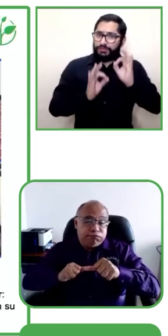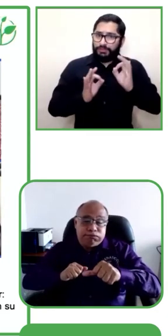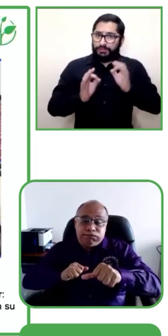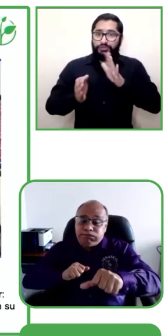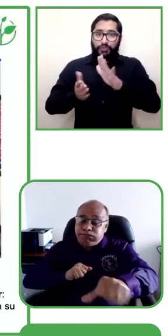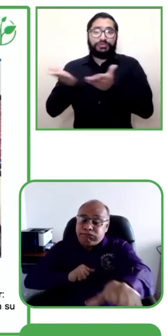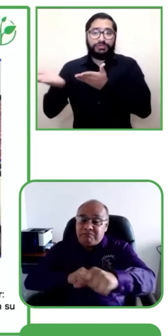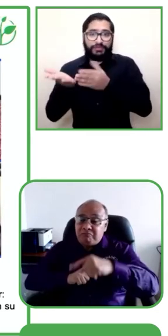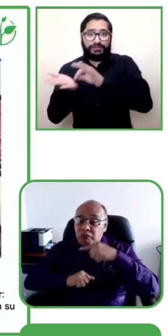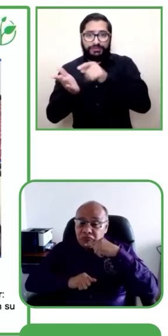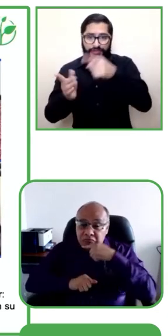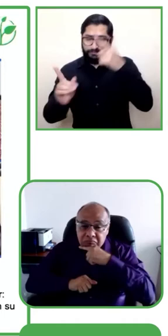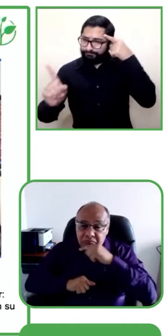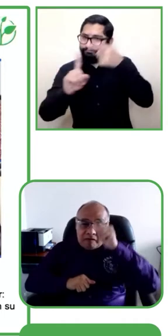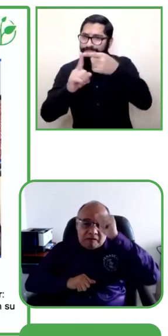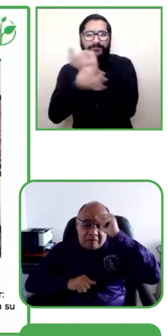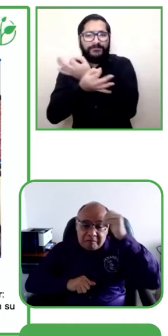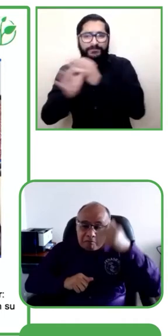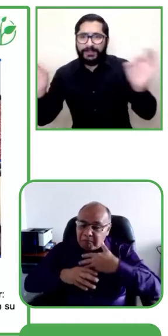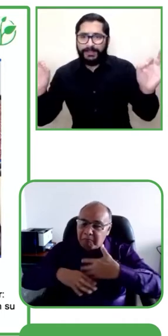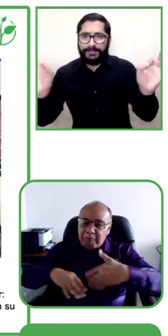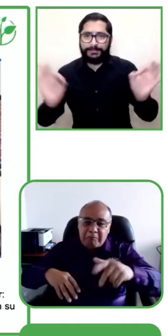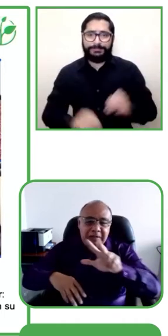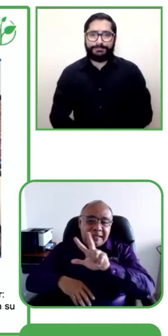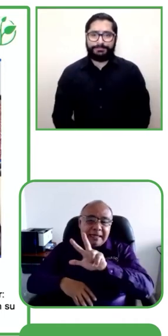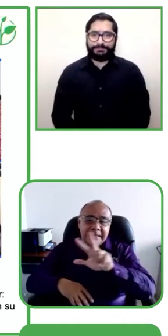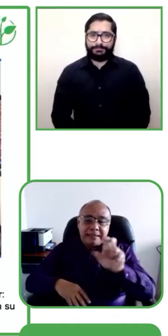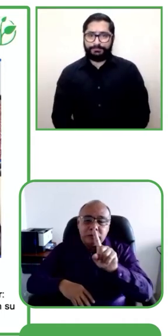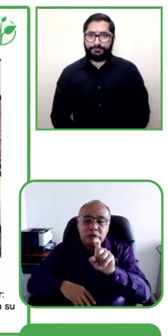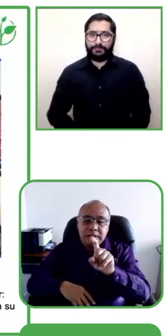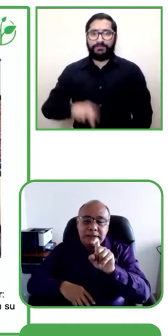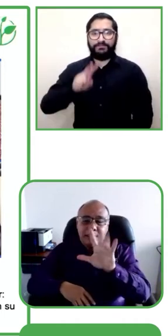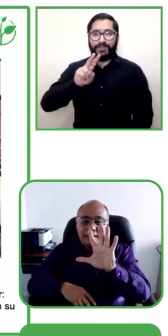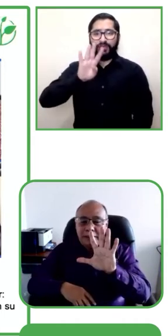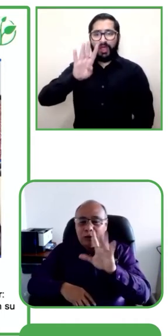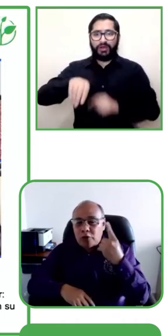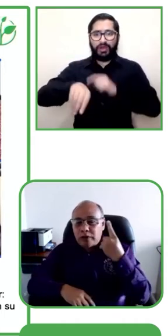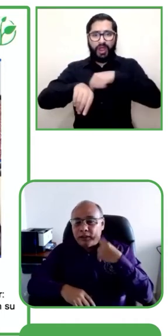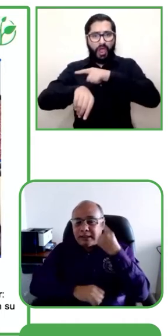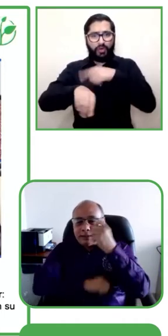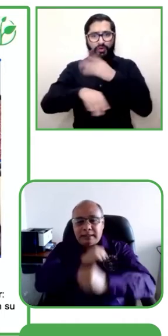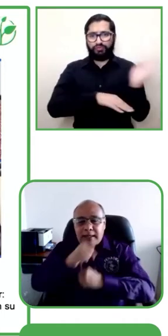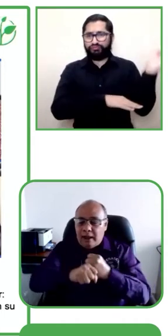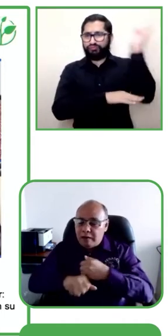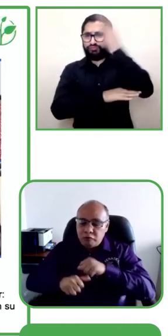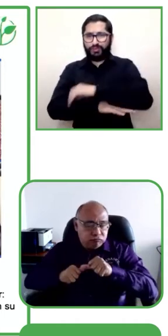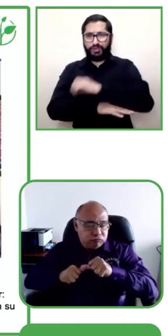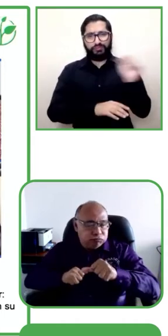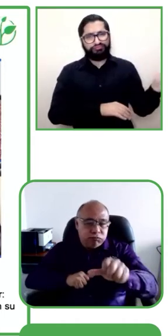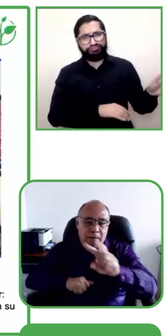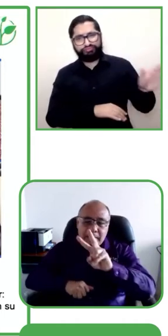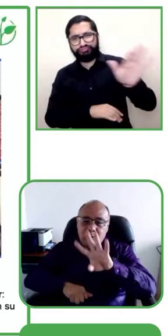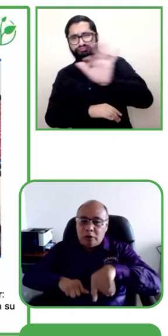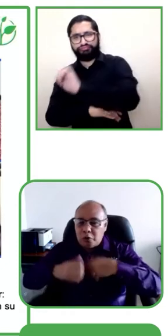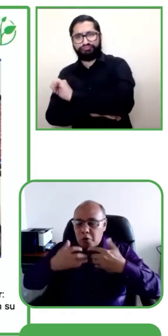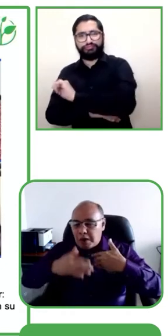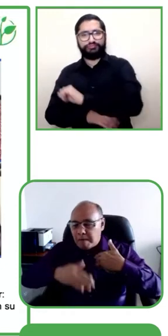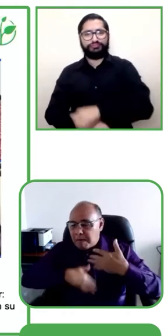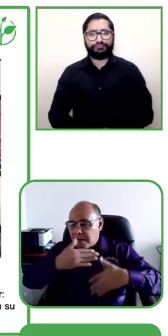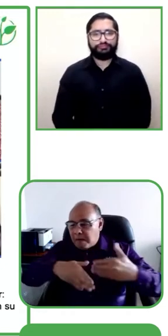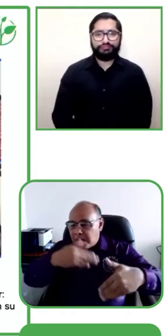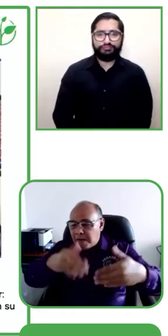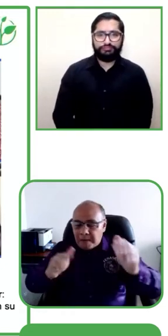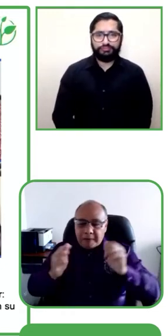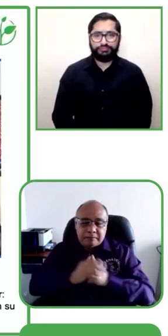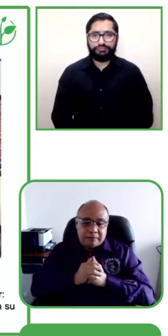y son las 24 horas al día, incluyendo los días festivos, los 365 días al año.